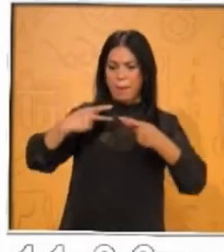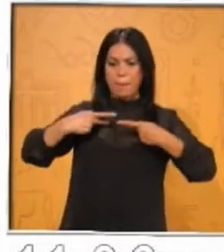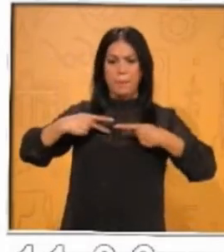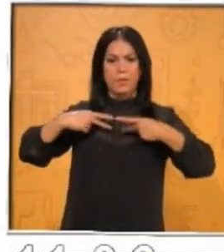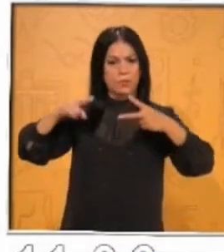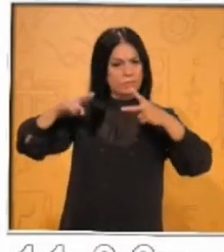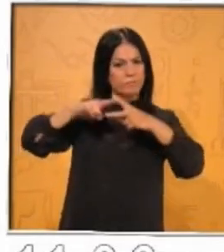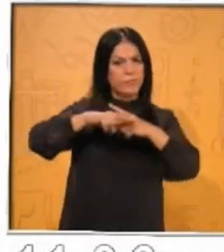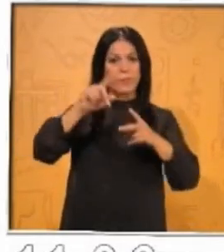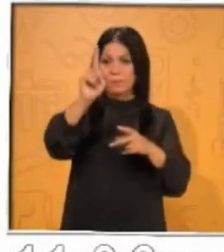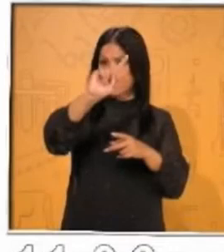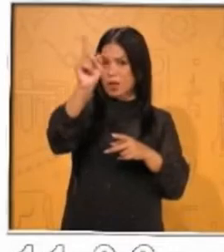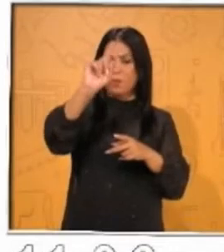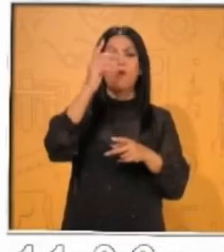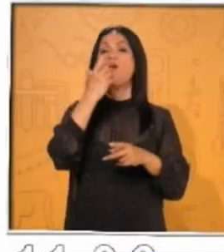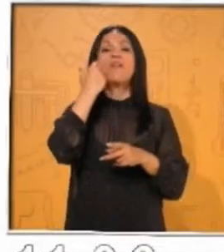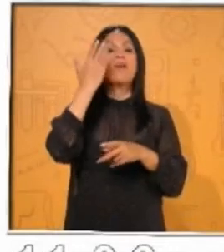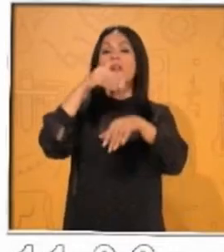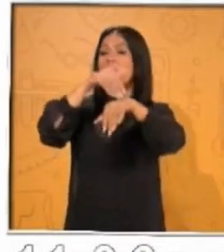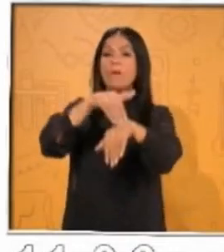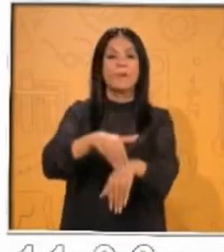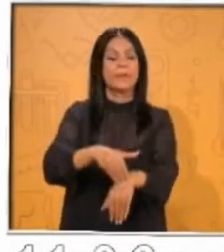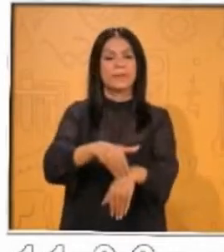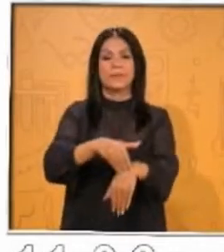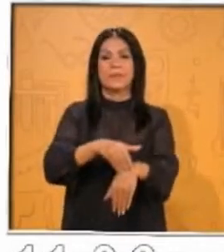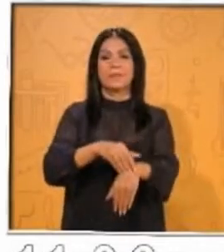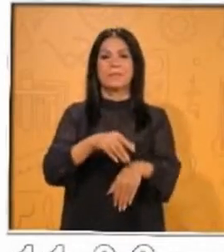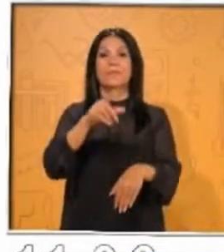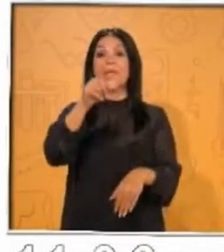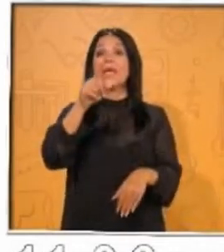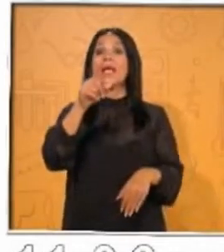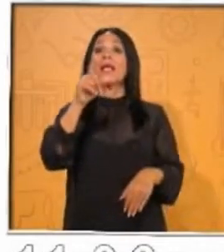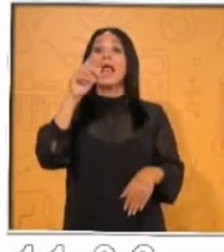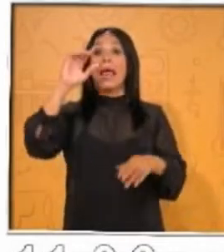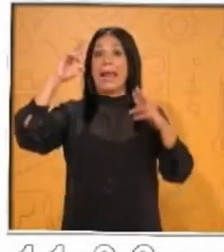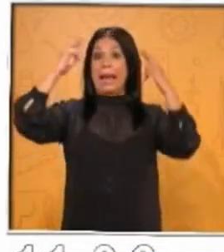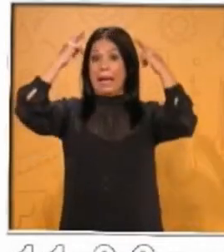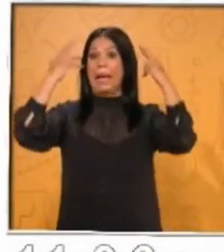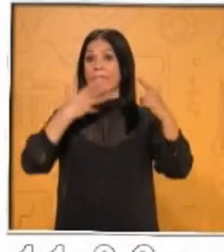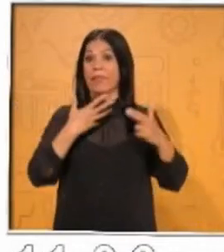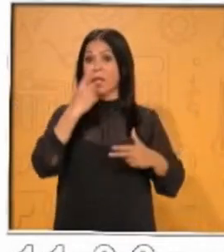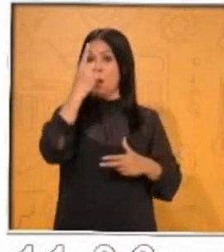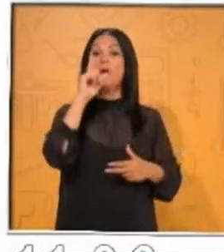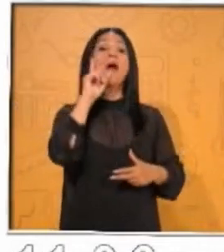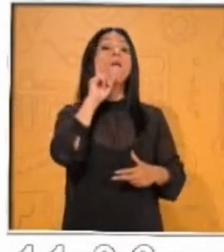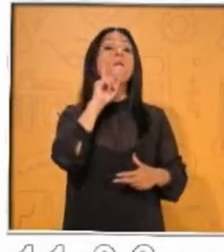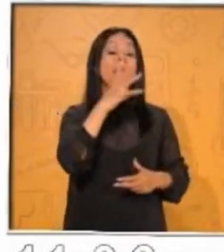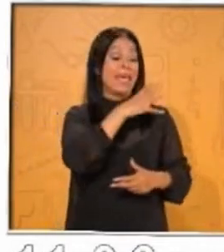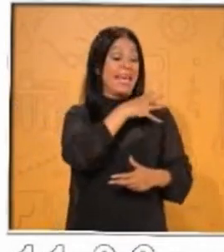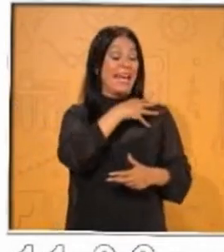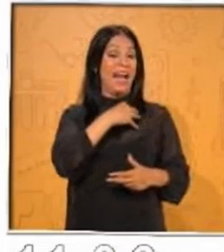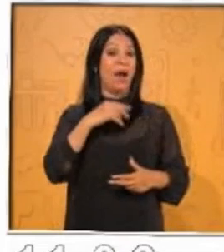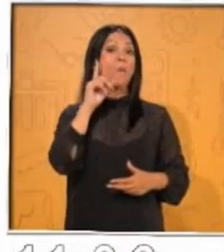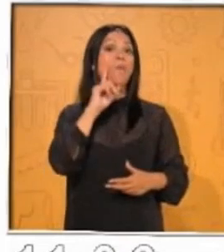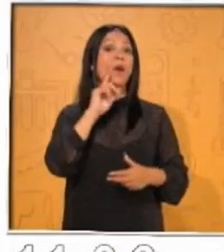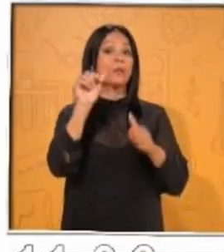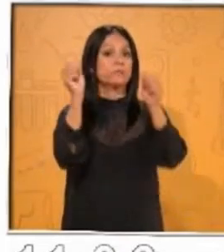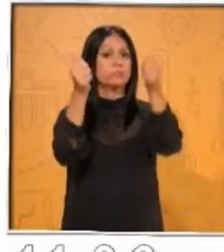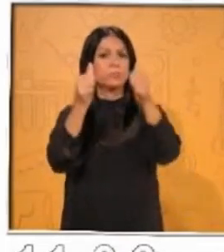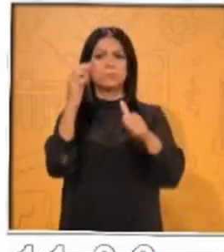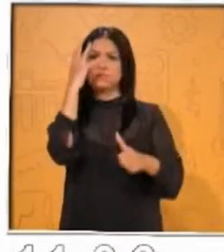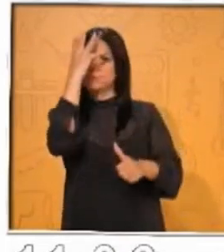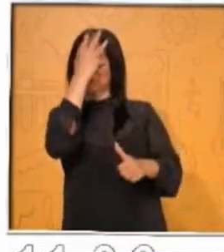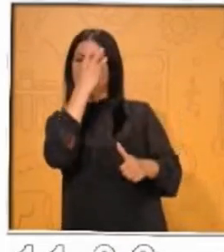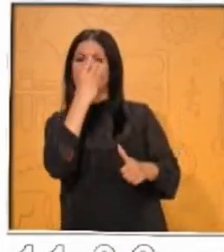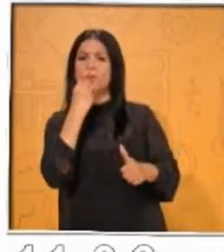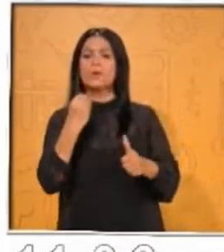hija llamada Iztazíhuatl. Era la princesa más bella y depositó su amor en el joven Popocatépetl, uno de los más